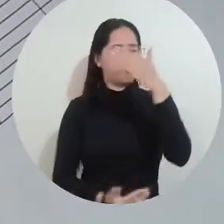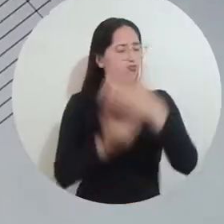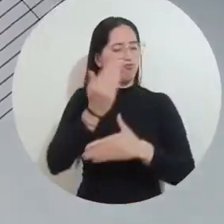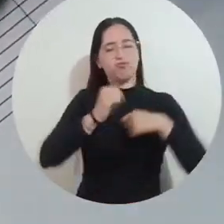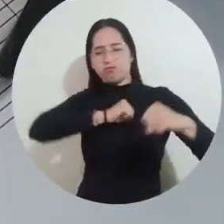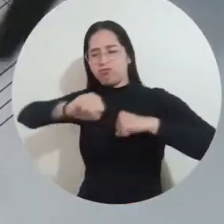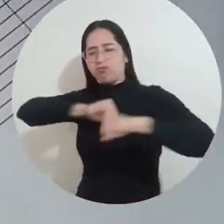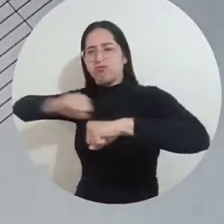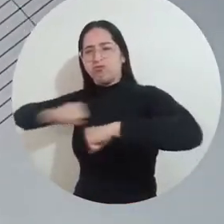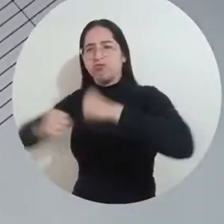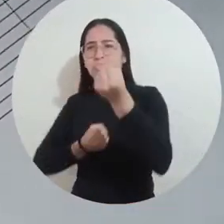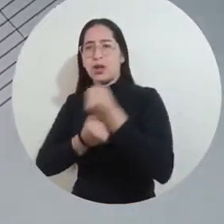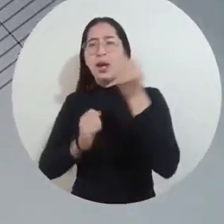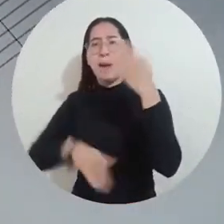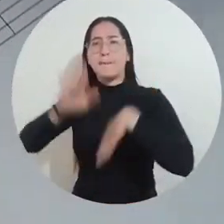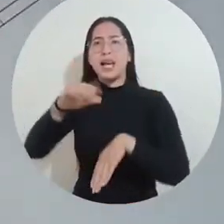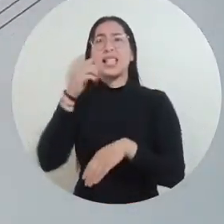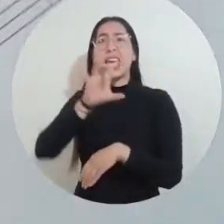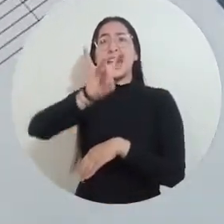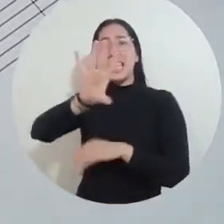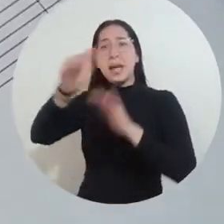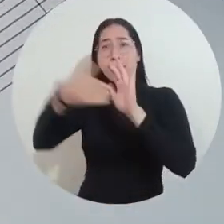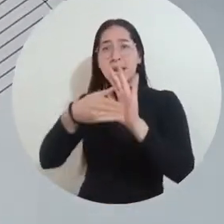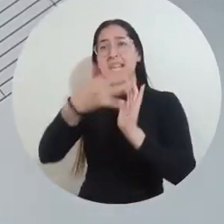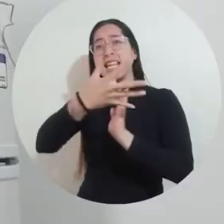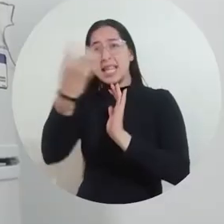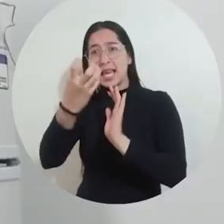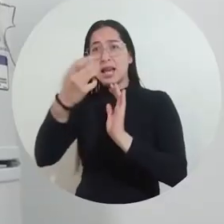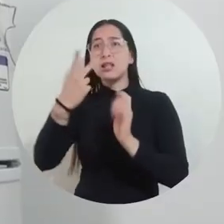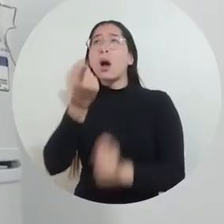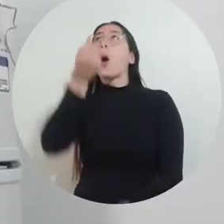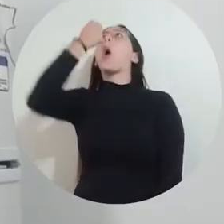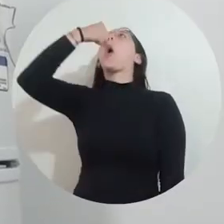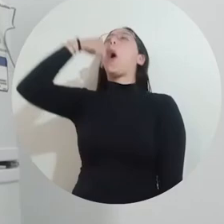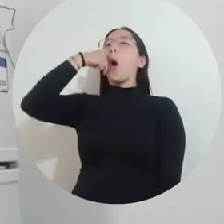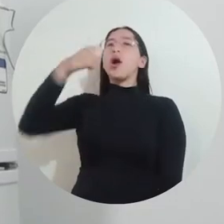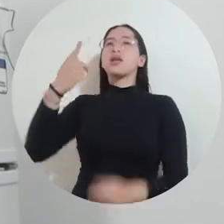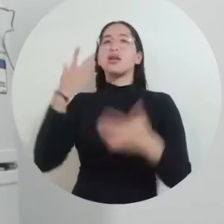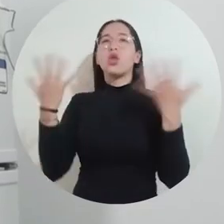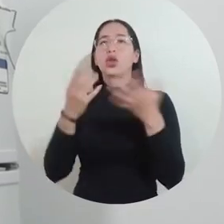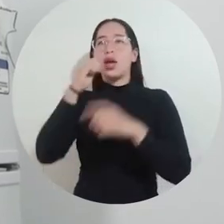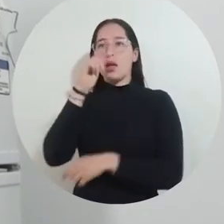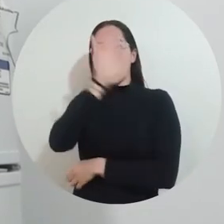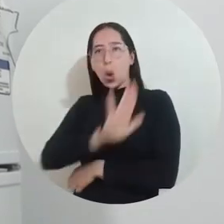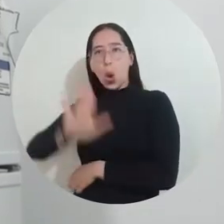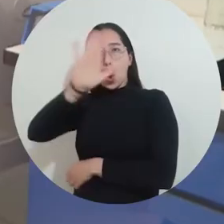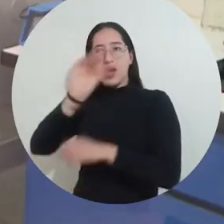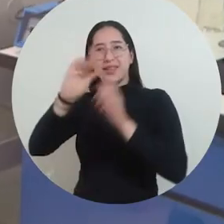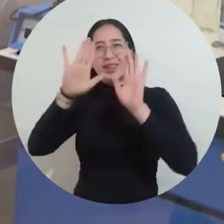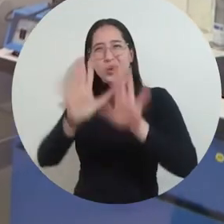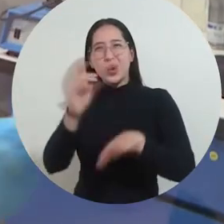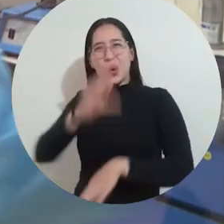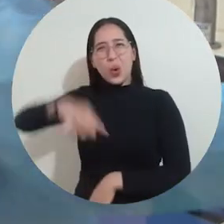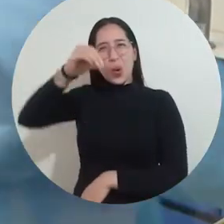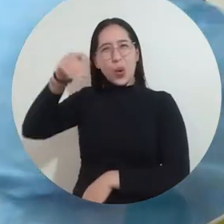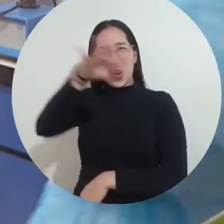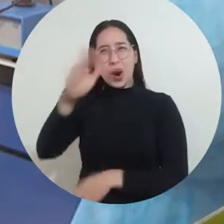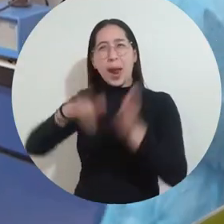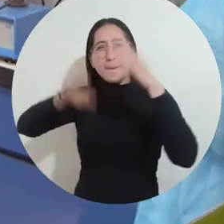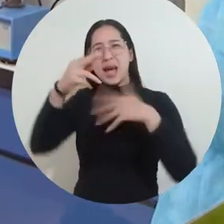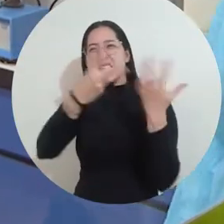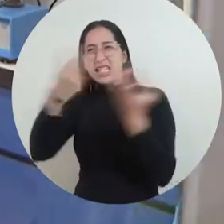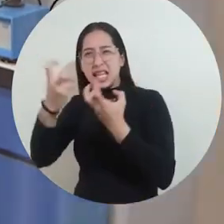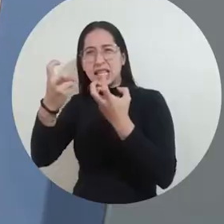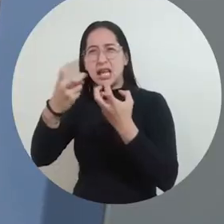diagnóstico del virus con más de 15.500 muestras procesadas en el departamento del Magdalena y la secuenciación de variantes con más de 700